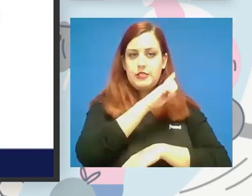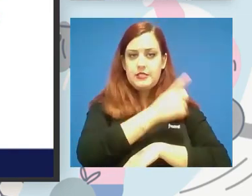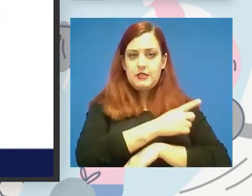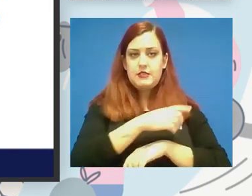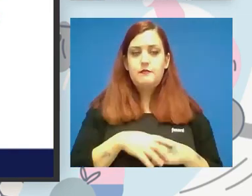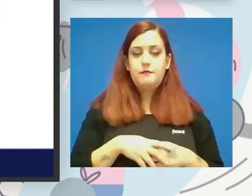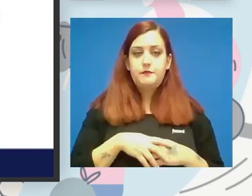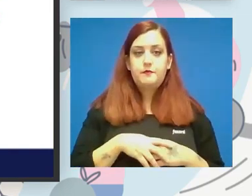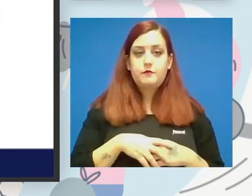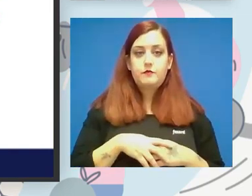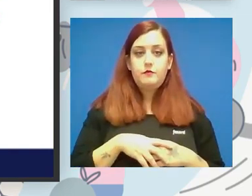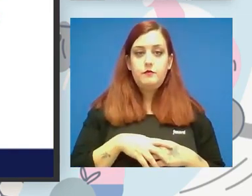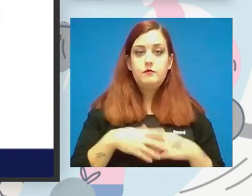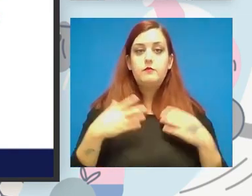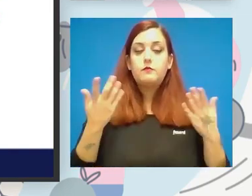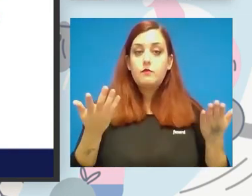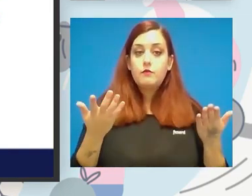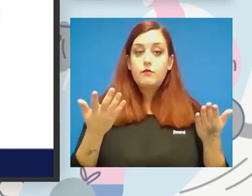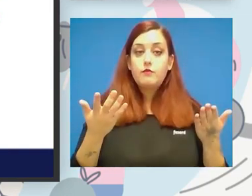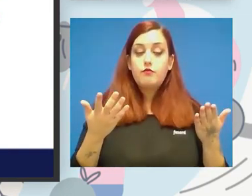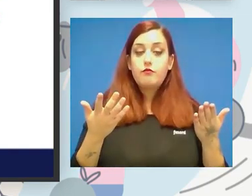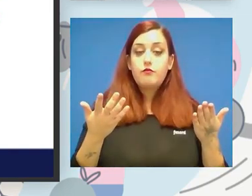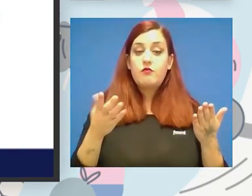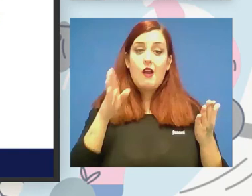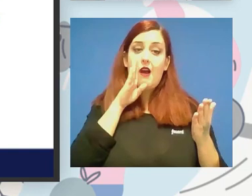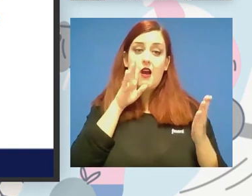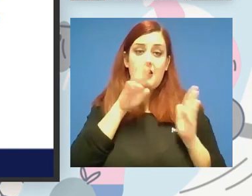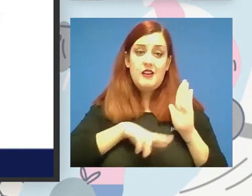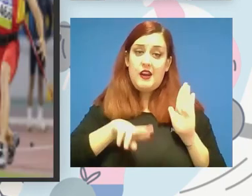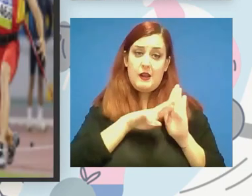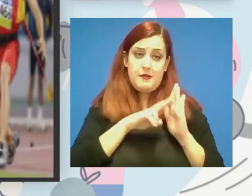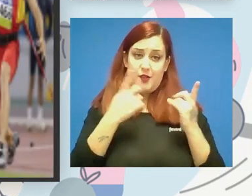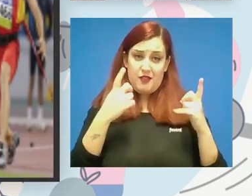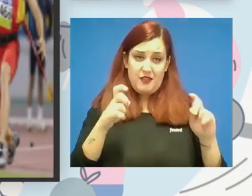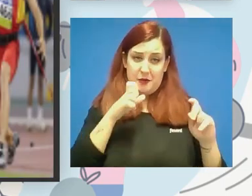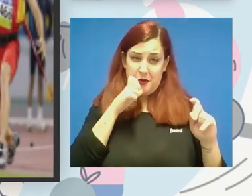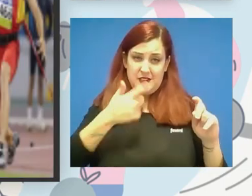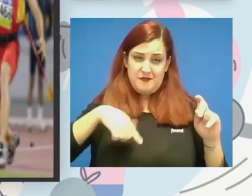por supuesto todos los estándares no voy a repetir porque si no nos aburriríamos